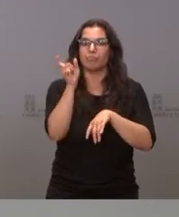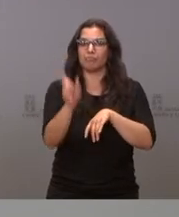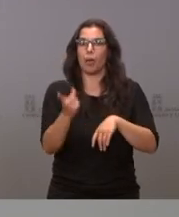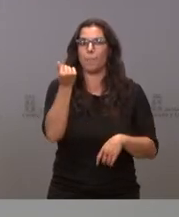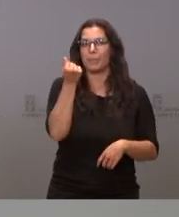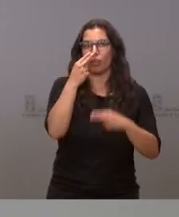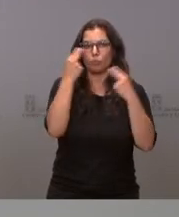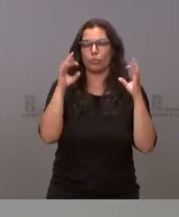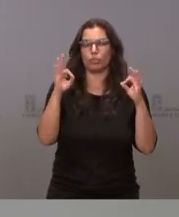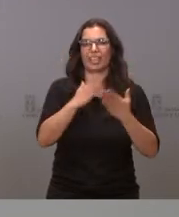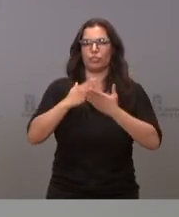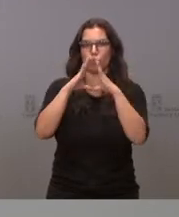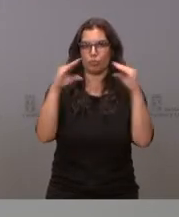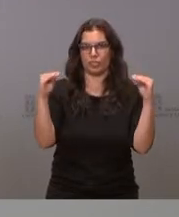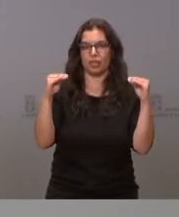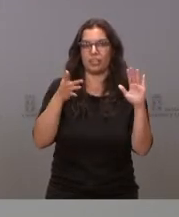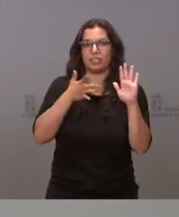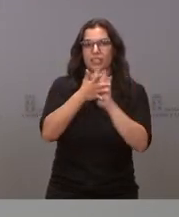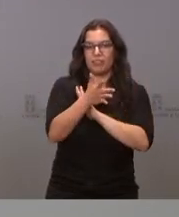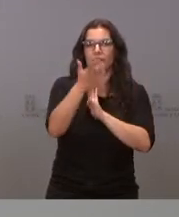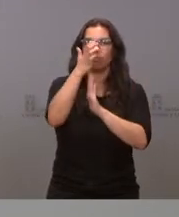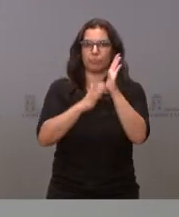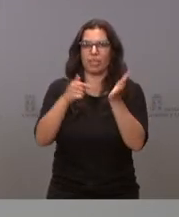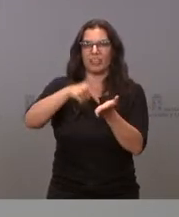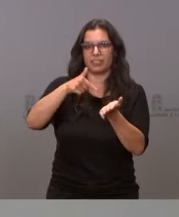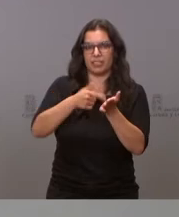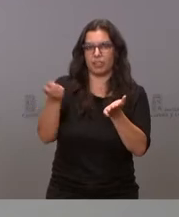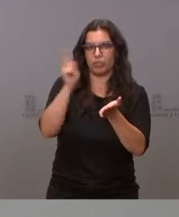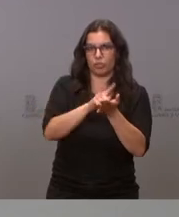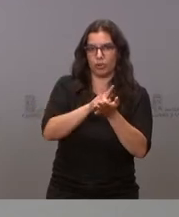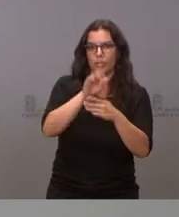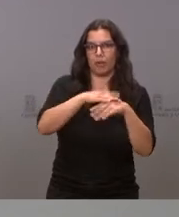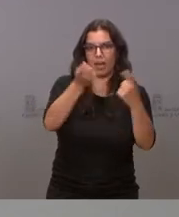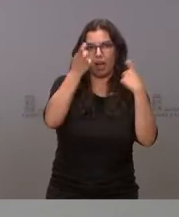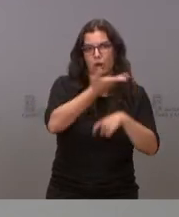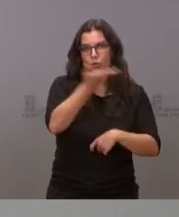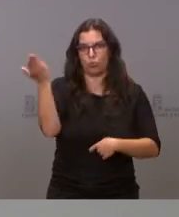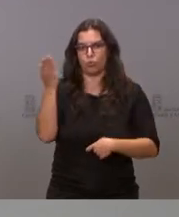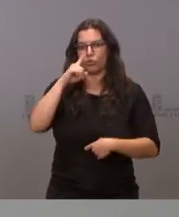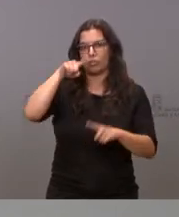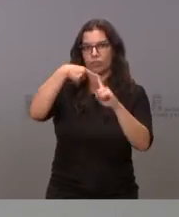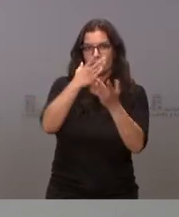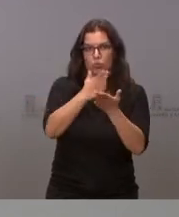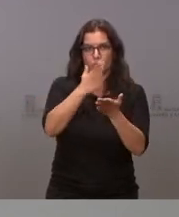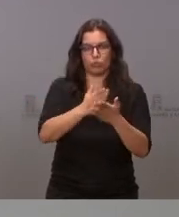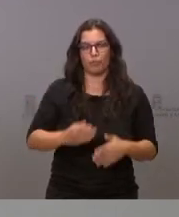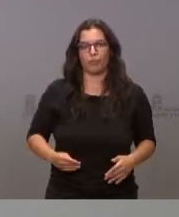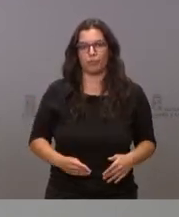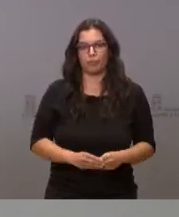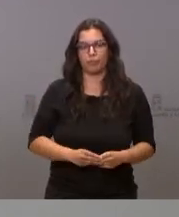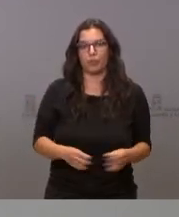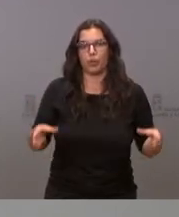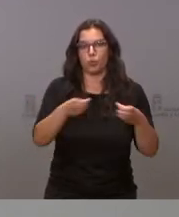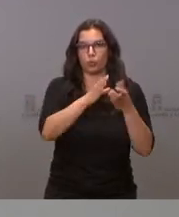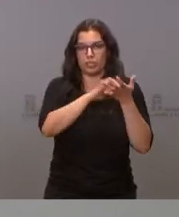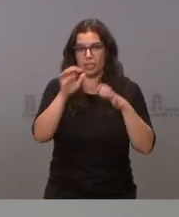estudios universitarios. Supone un nuevo descenso en las tasas que deberán pagar los alumnos de Castilla y León en el próximo curso escolar. La Junta